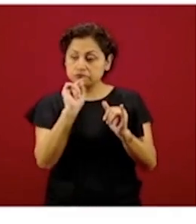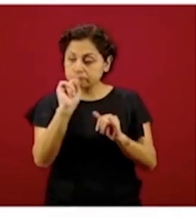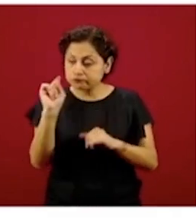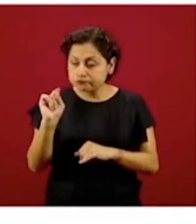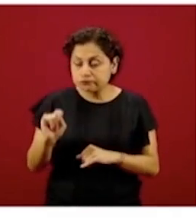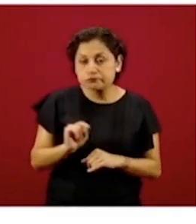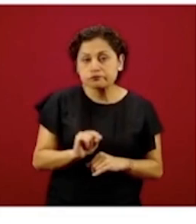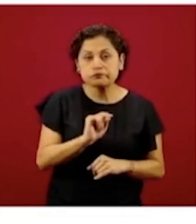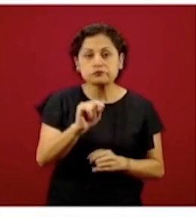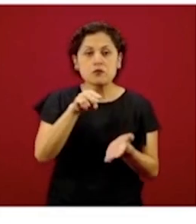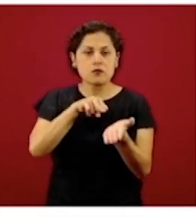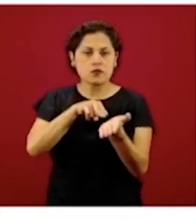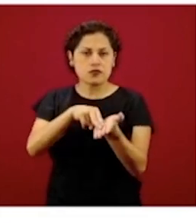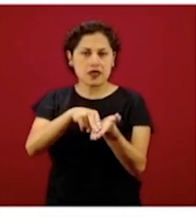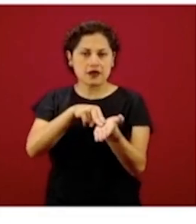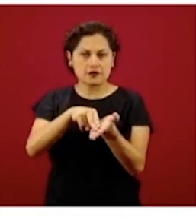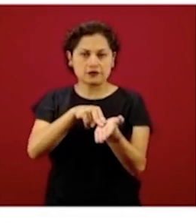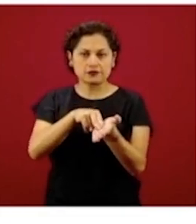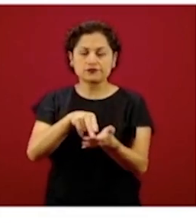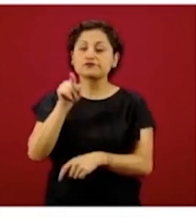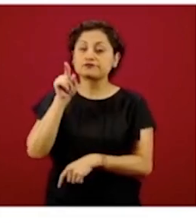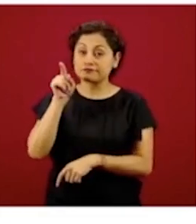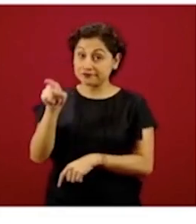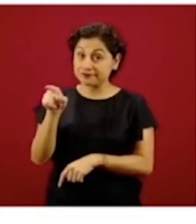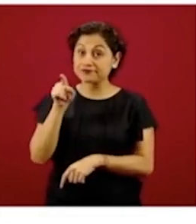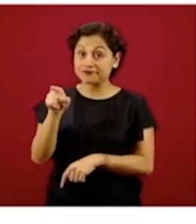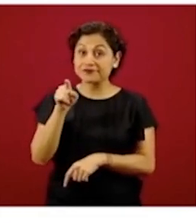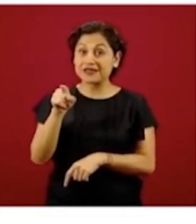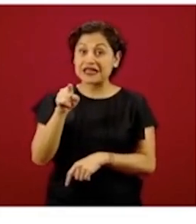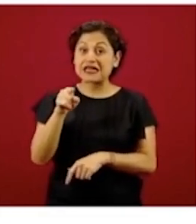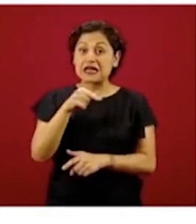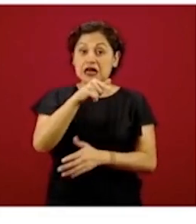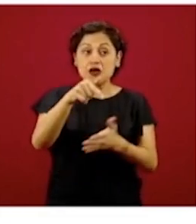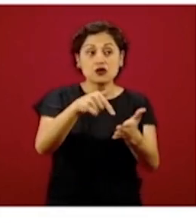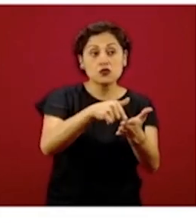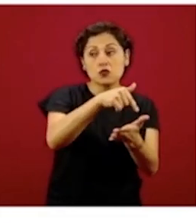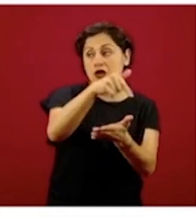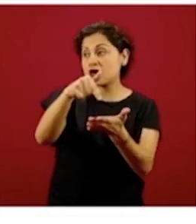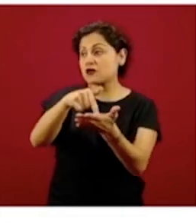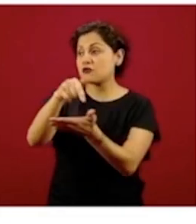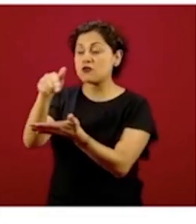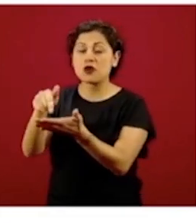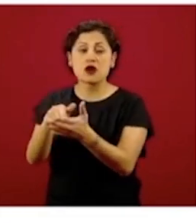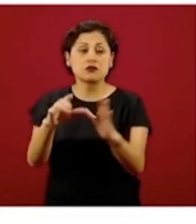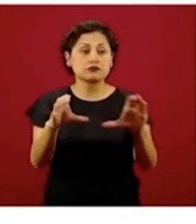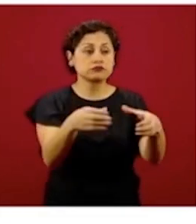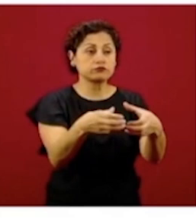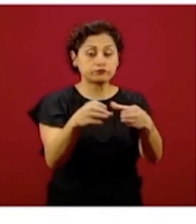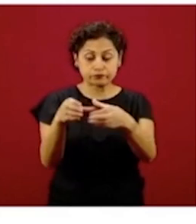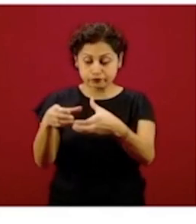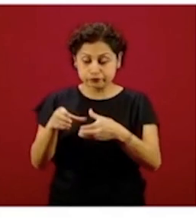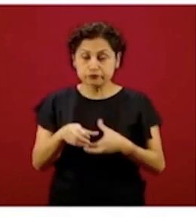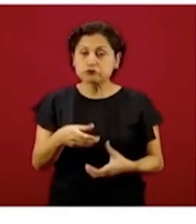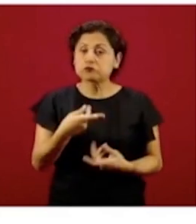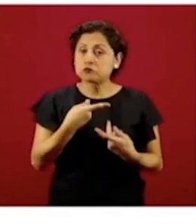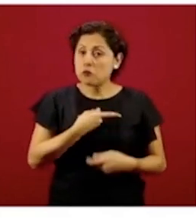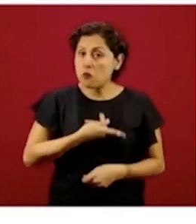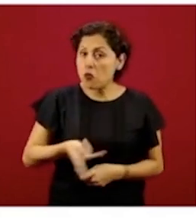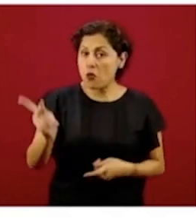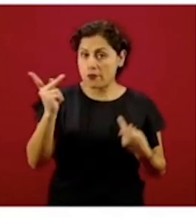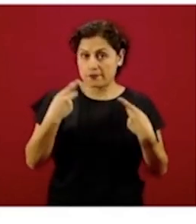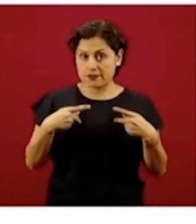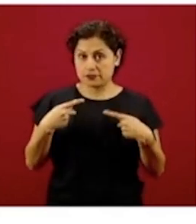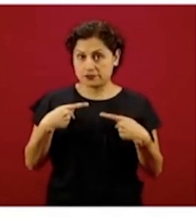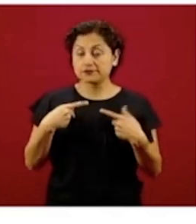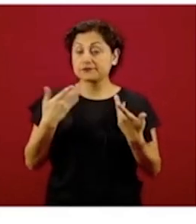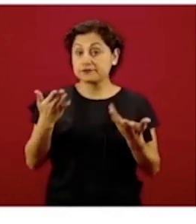donde primeramente había que ir a implantar los programas de desarrollo. Hoy en día